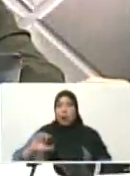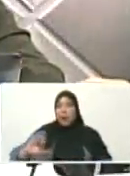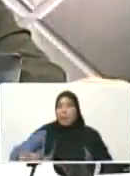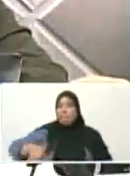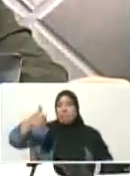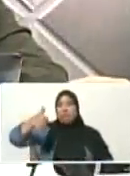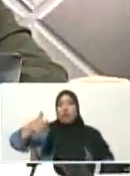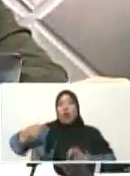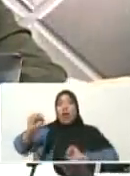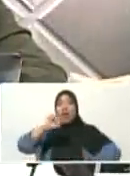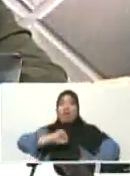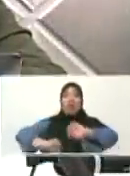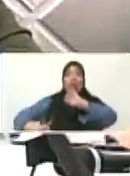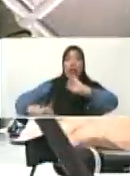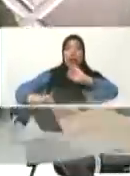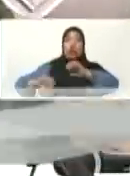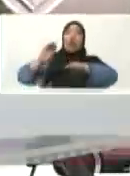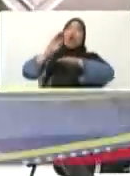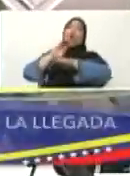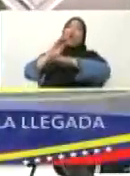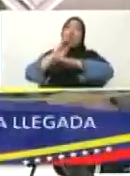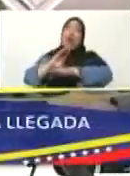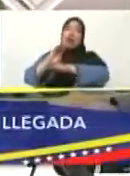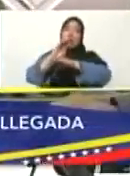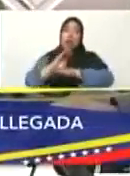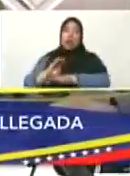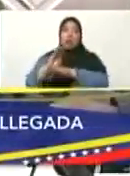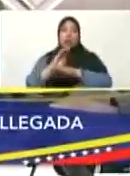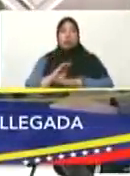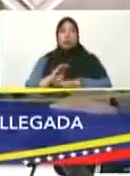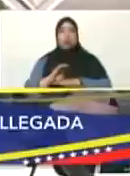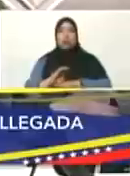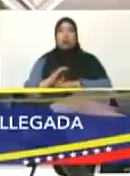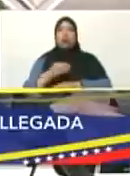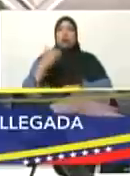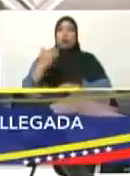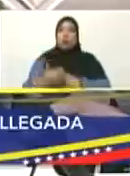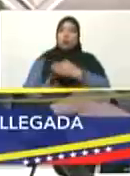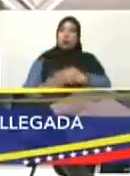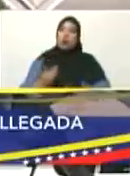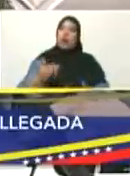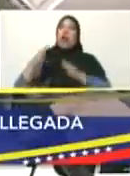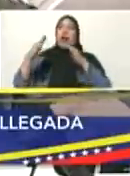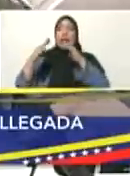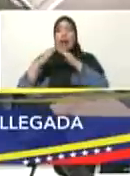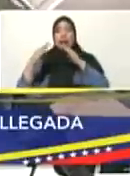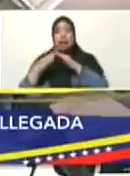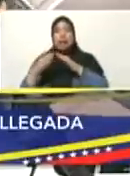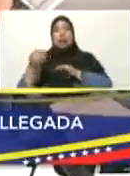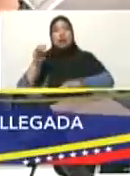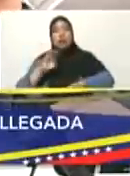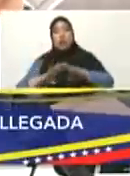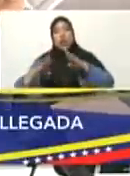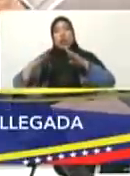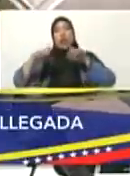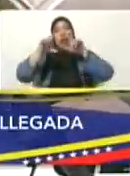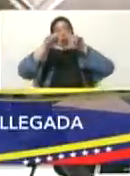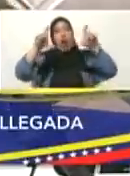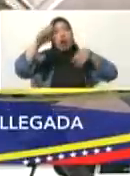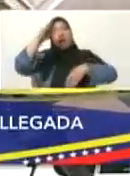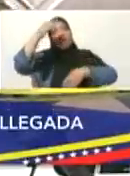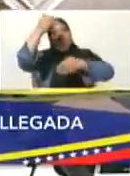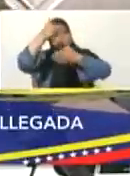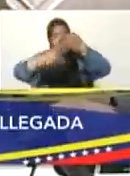Máxima precaución. Si no tiene que salir, no salga, quédese en su casa. Proteja las ventanas.